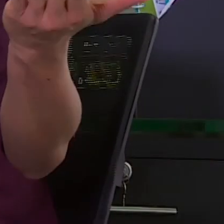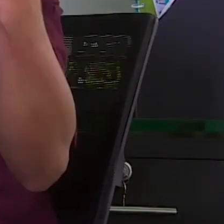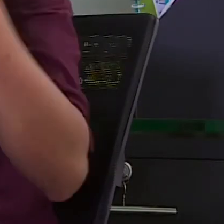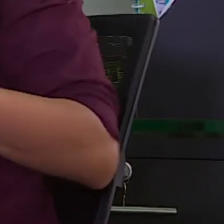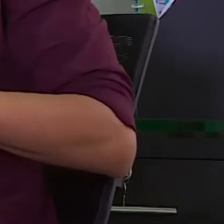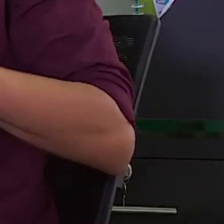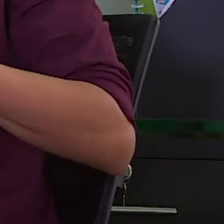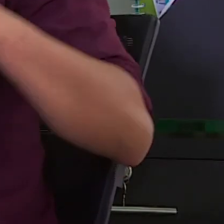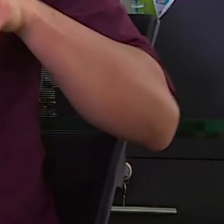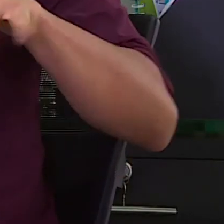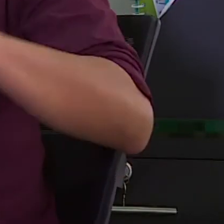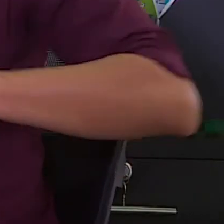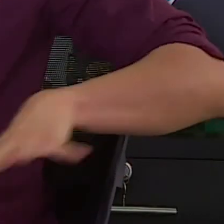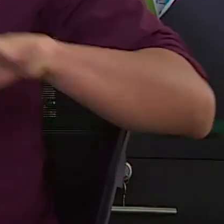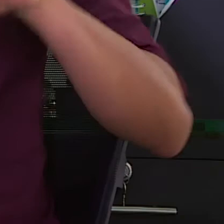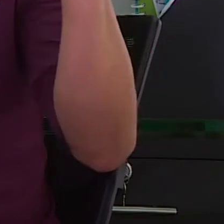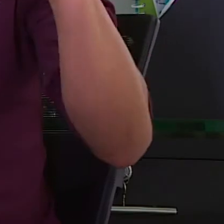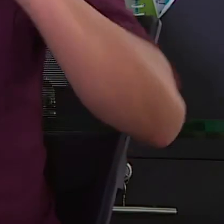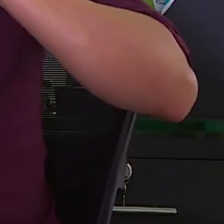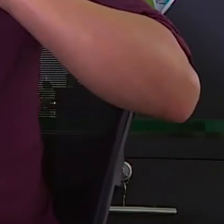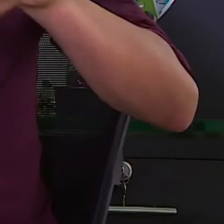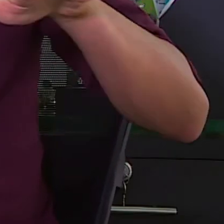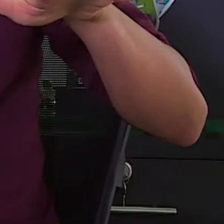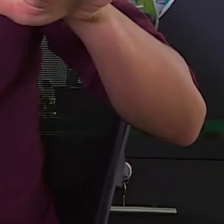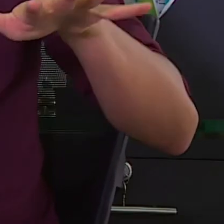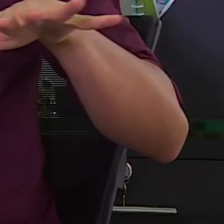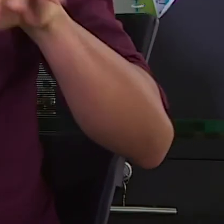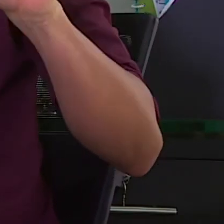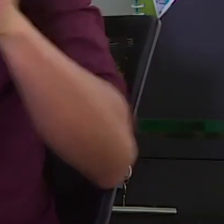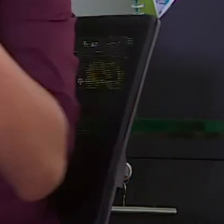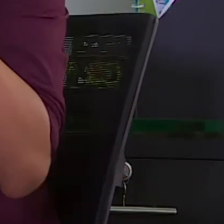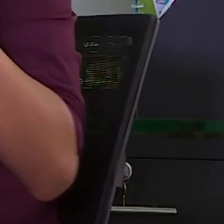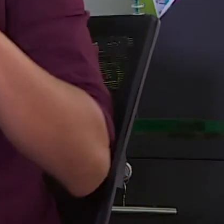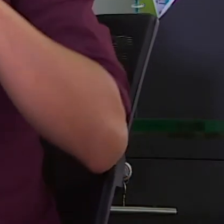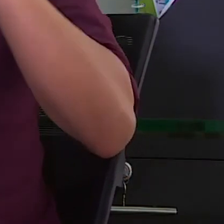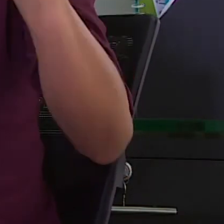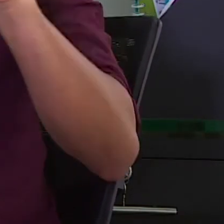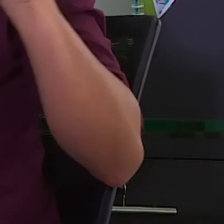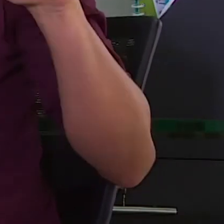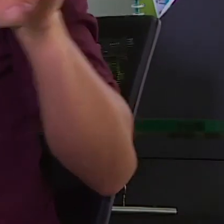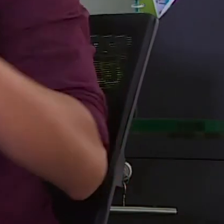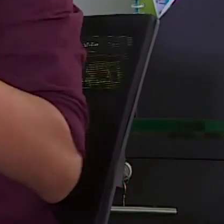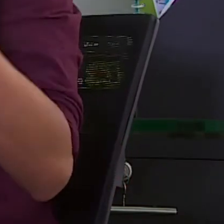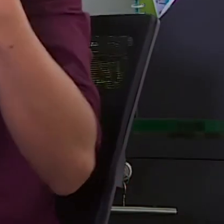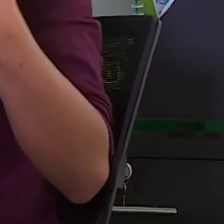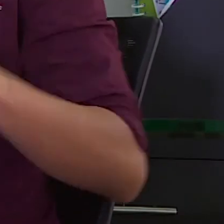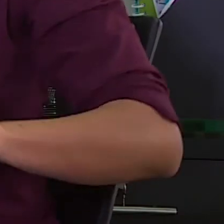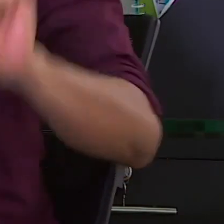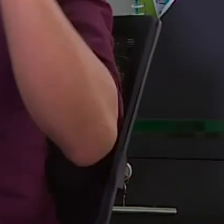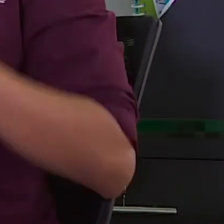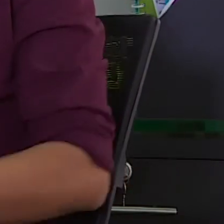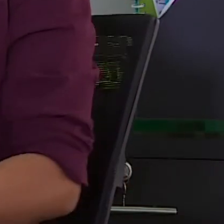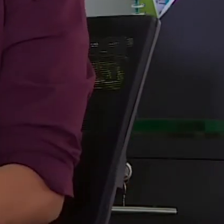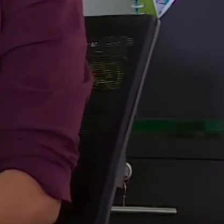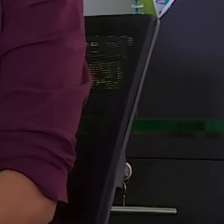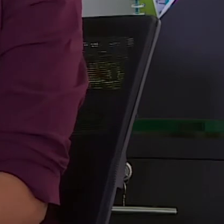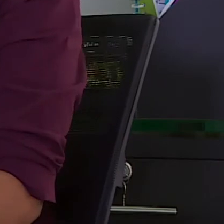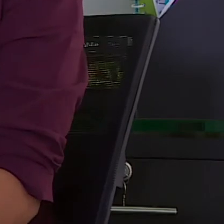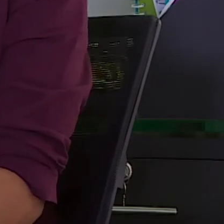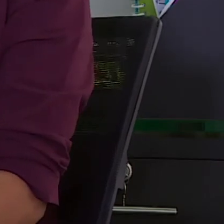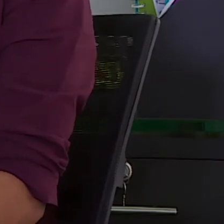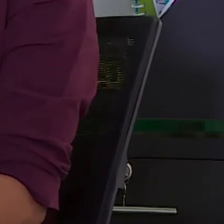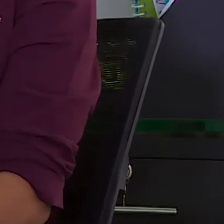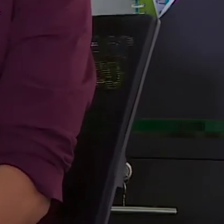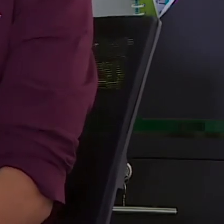queremos invitarlos a todos ustedes a participar de la televisión pública por favor escríbanos a defensor arroba canal